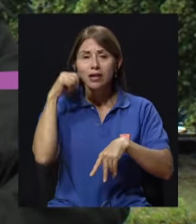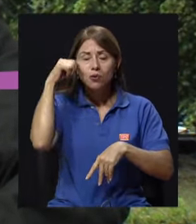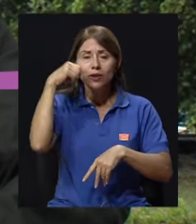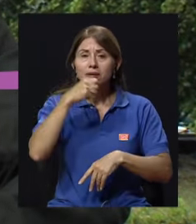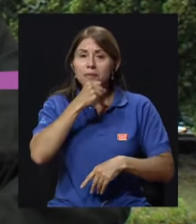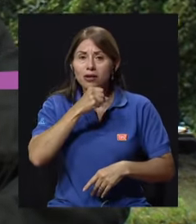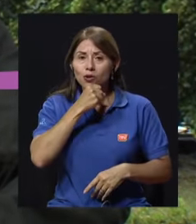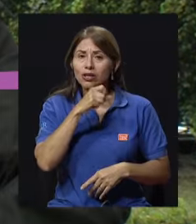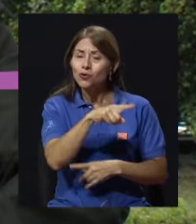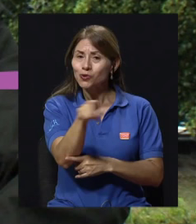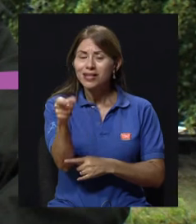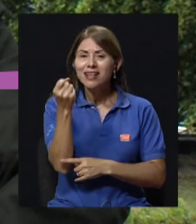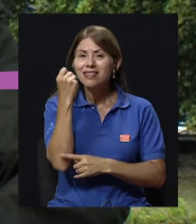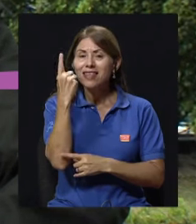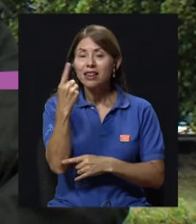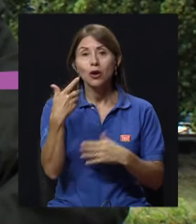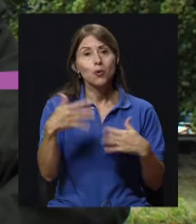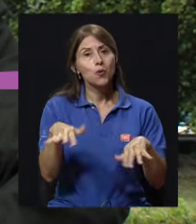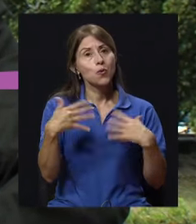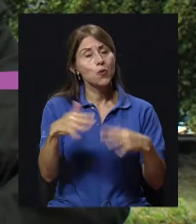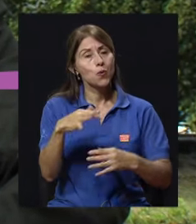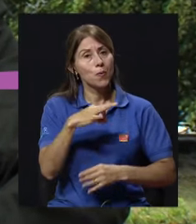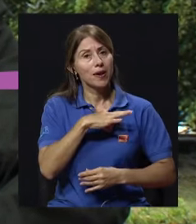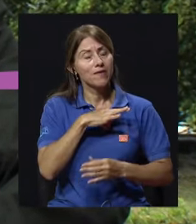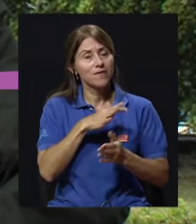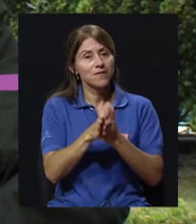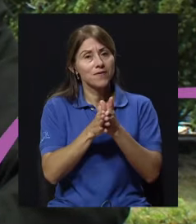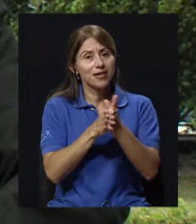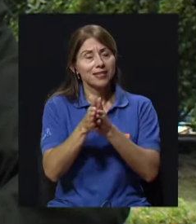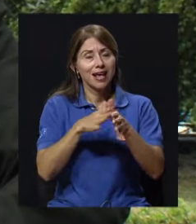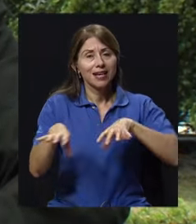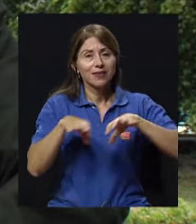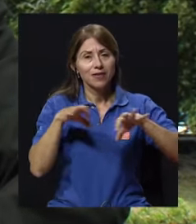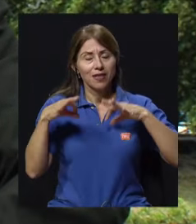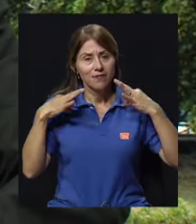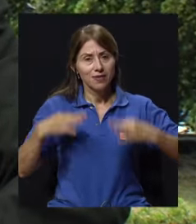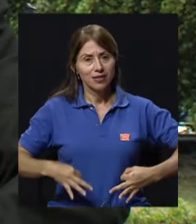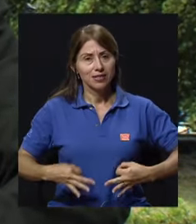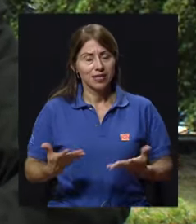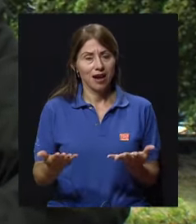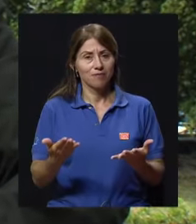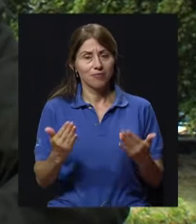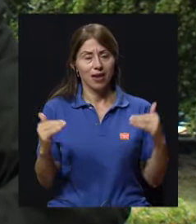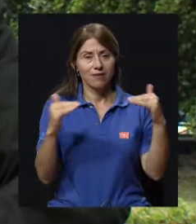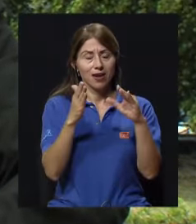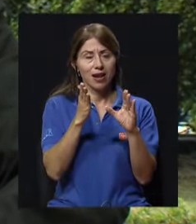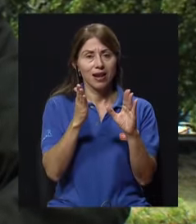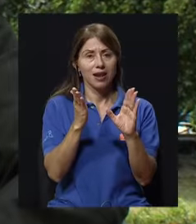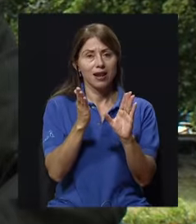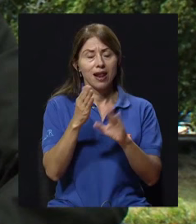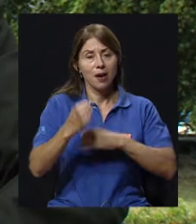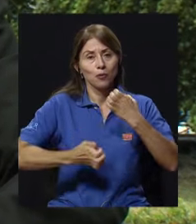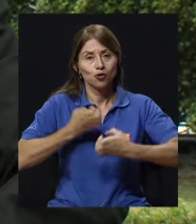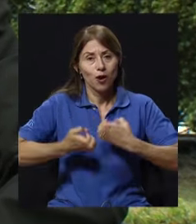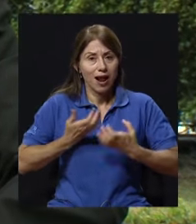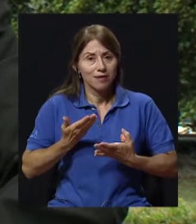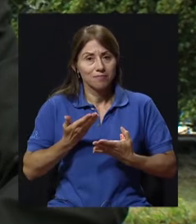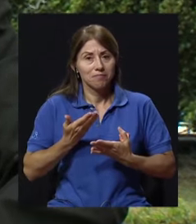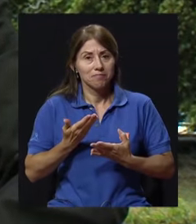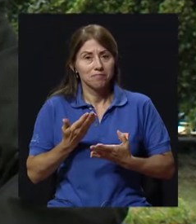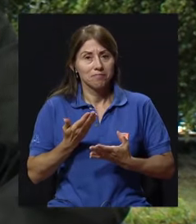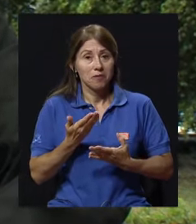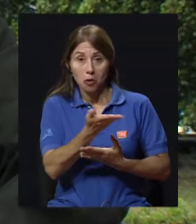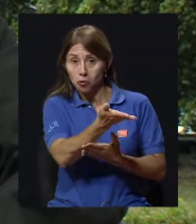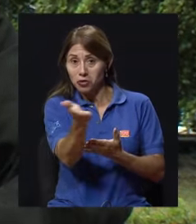entender cuánto les beneficia esta actividad física en términos emocionales y tal vez se animen a poderlos